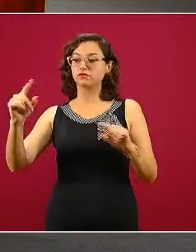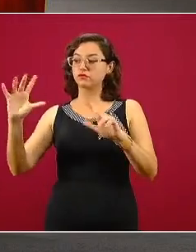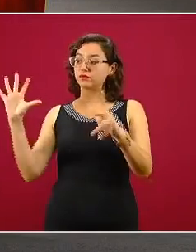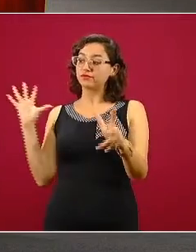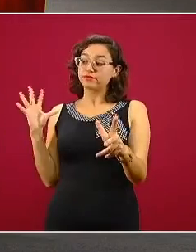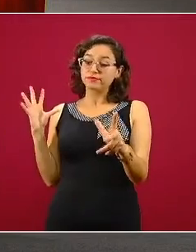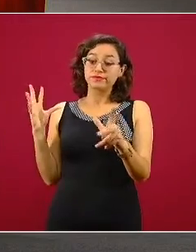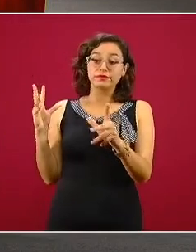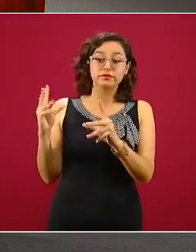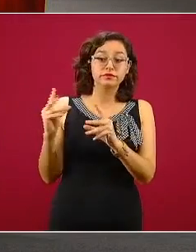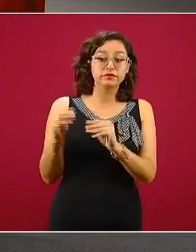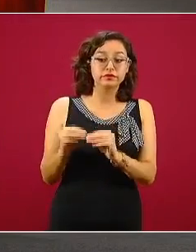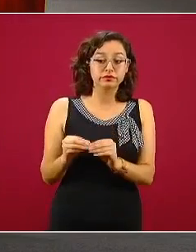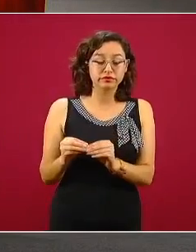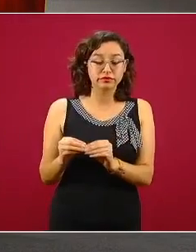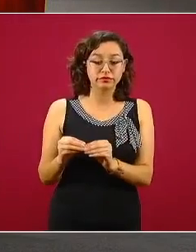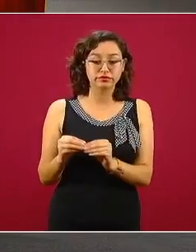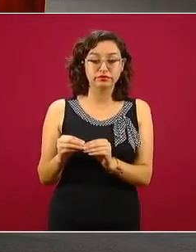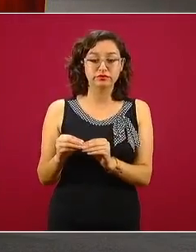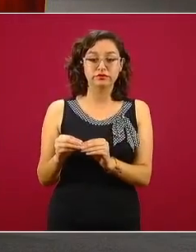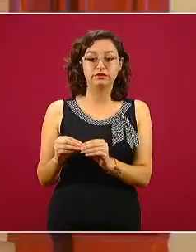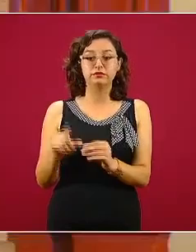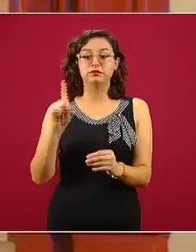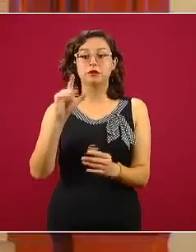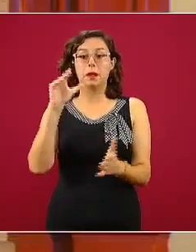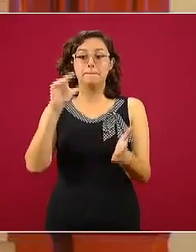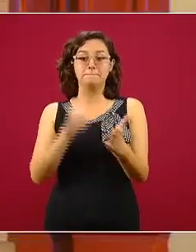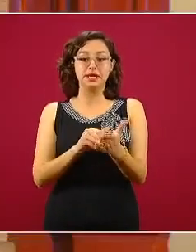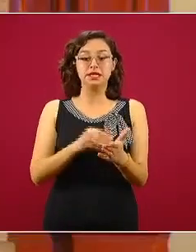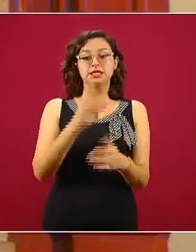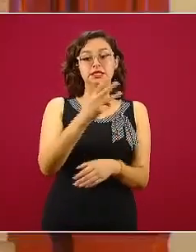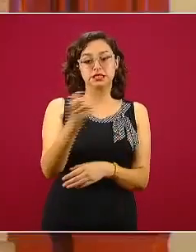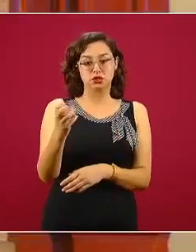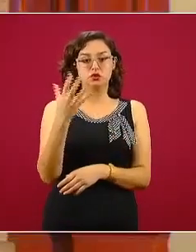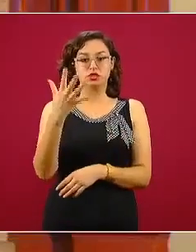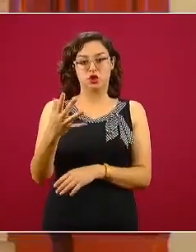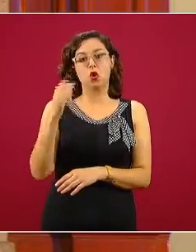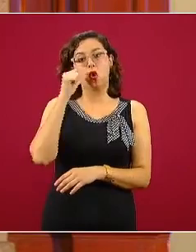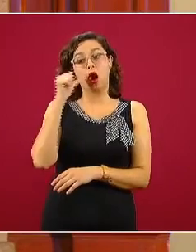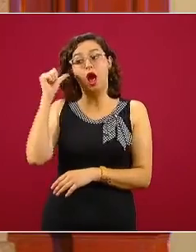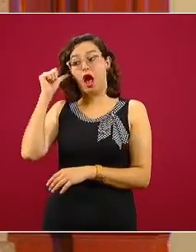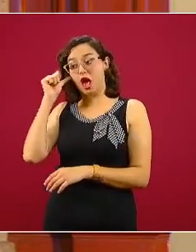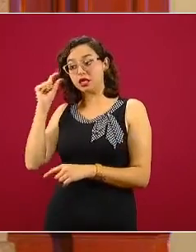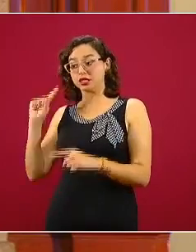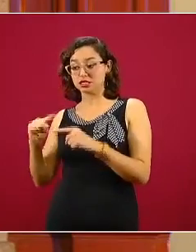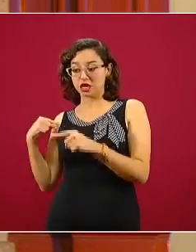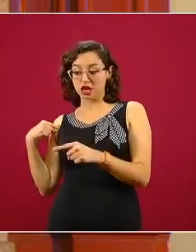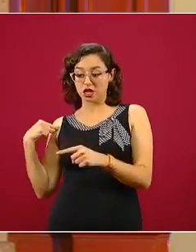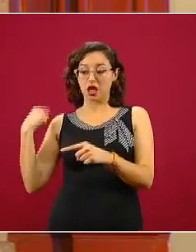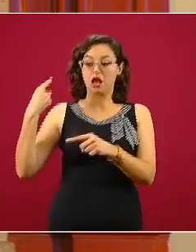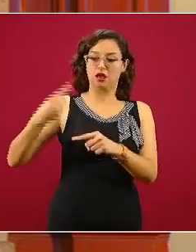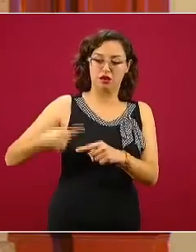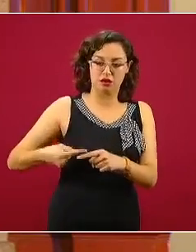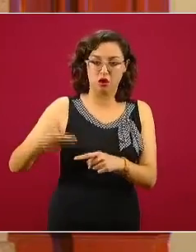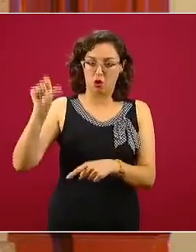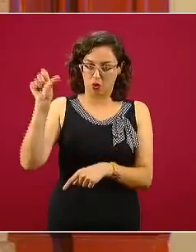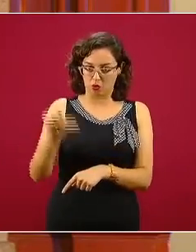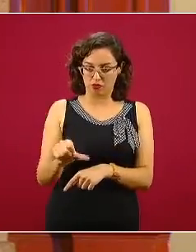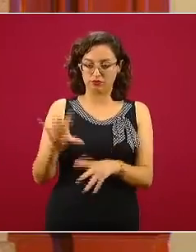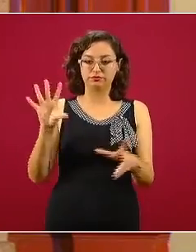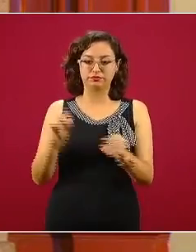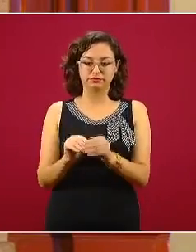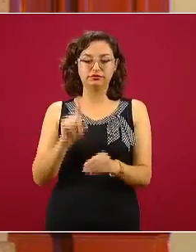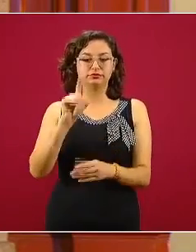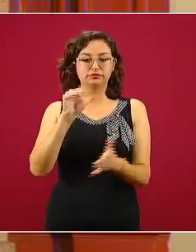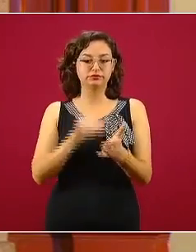de casos confirmados. Fueron 1.305 los casos que se confirmaron en las últimas 24 horas, que